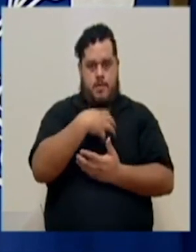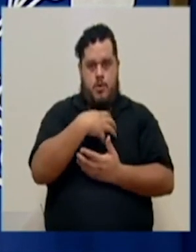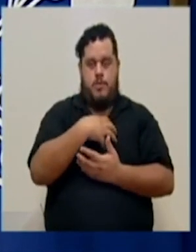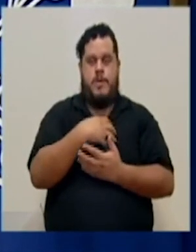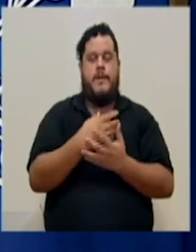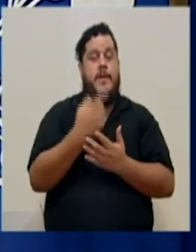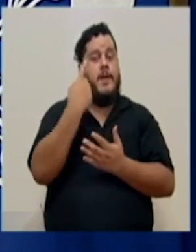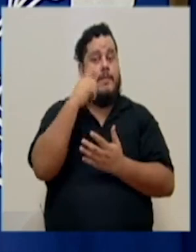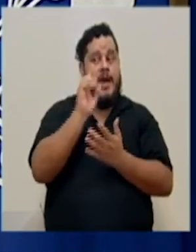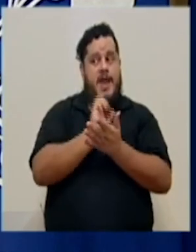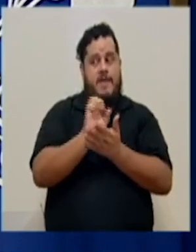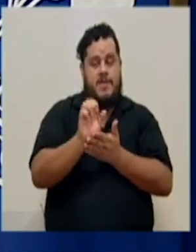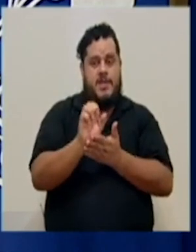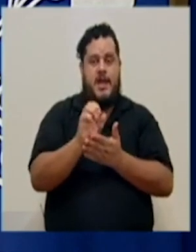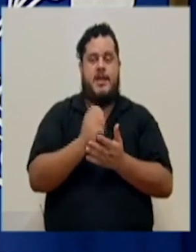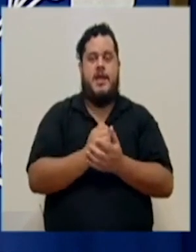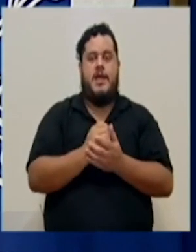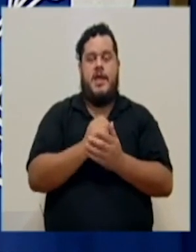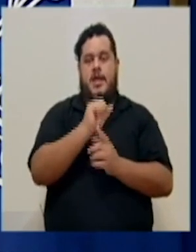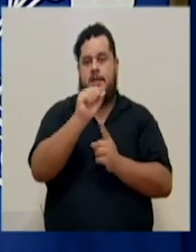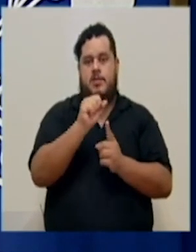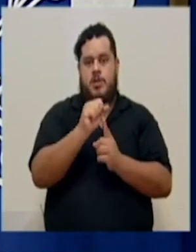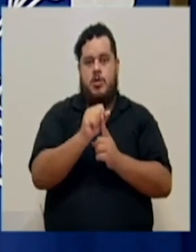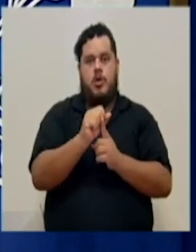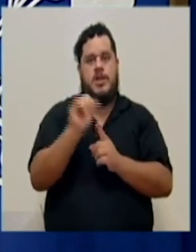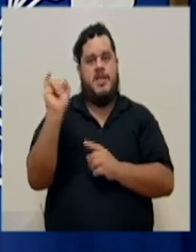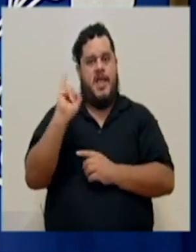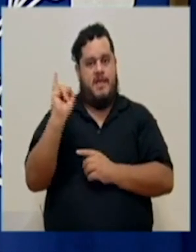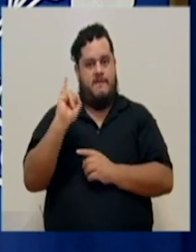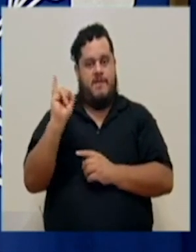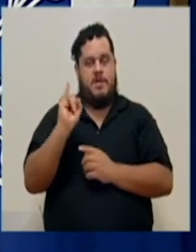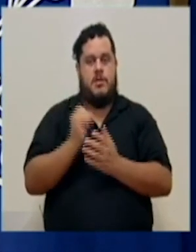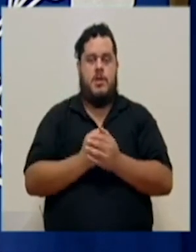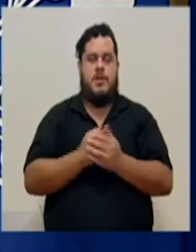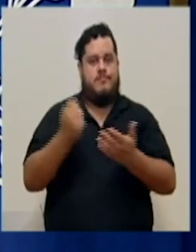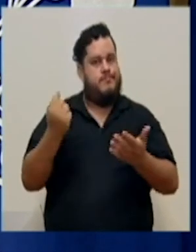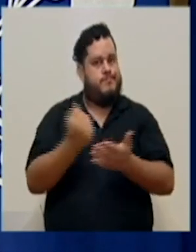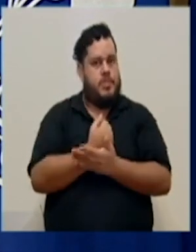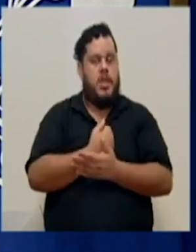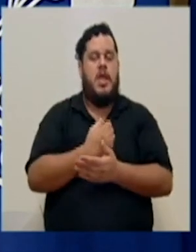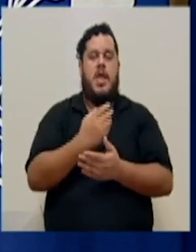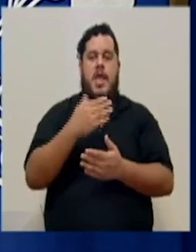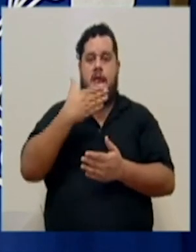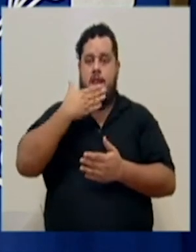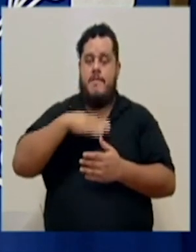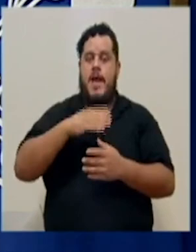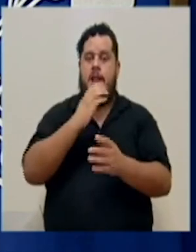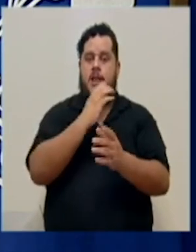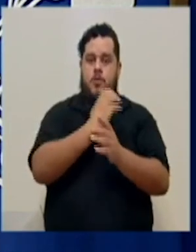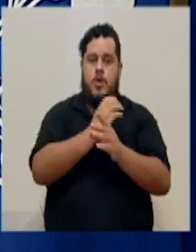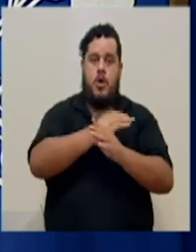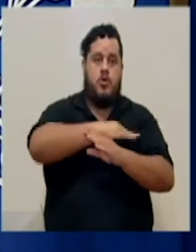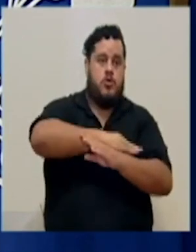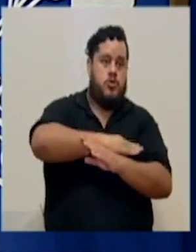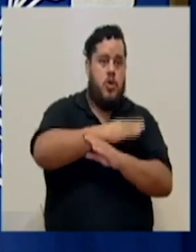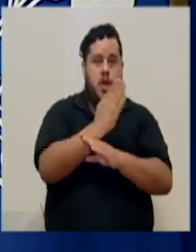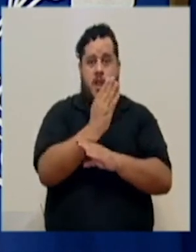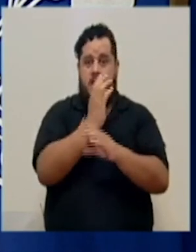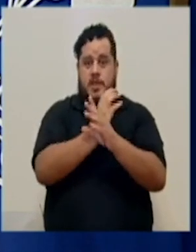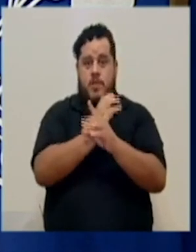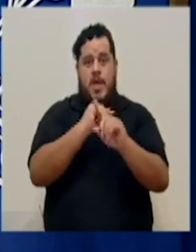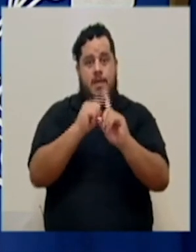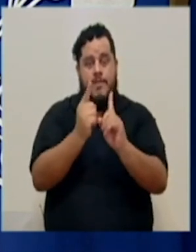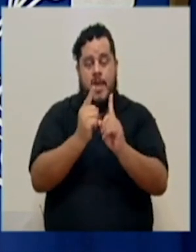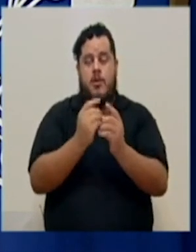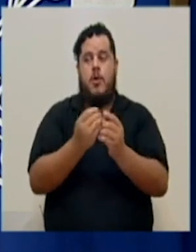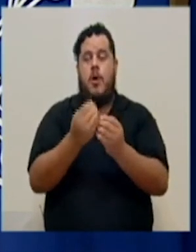pueden dar y se han dado también infecciones por, lamentablemente, el cuido durante todo el día o todos los otros momentos, pero el momento